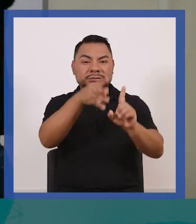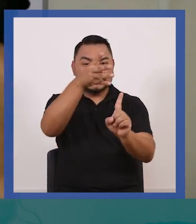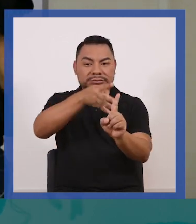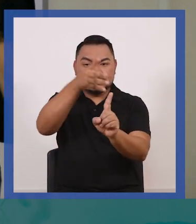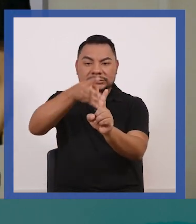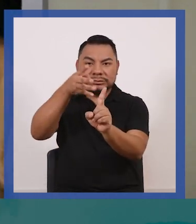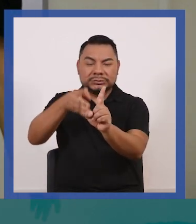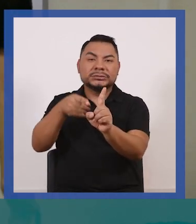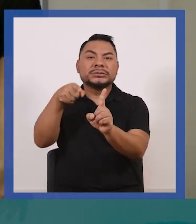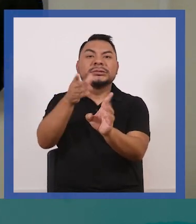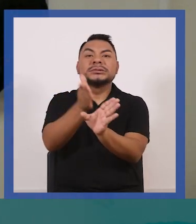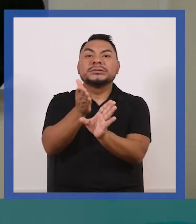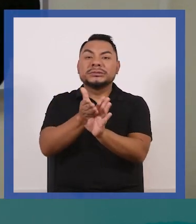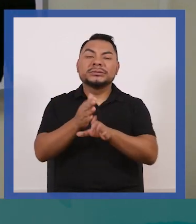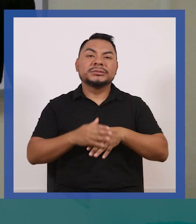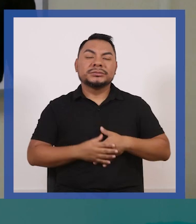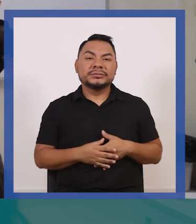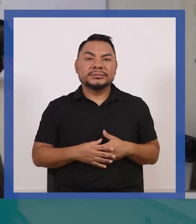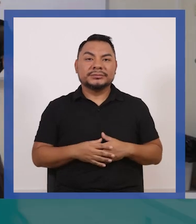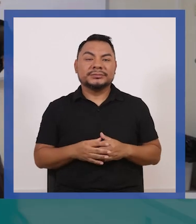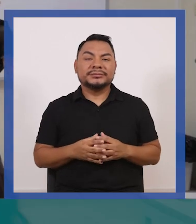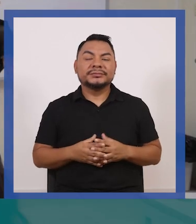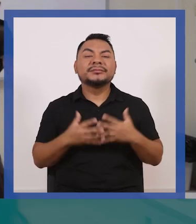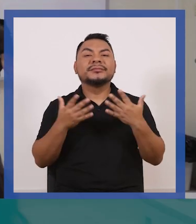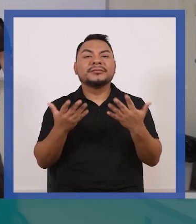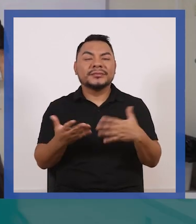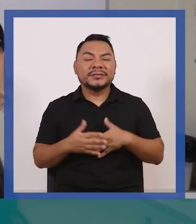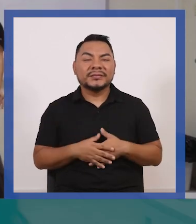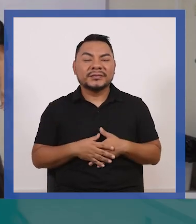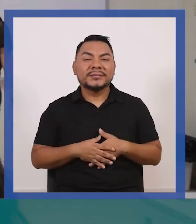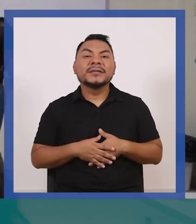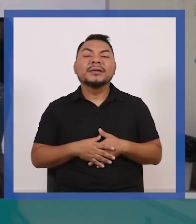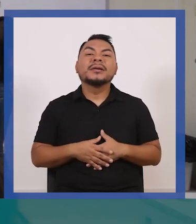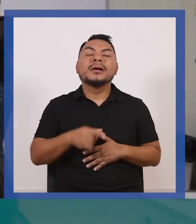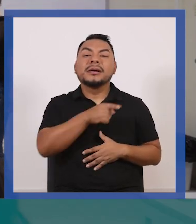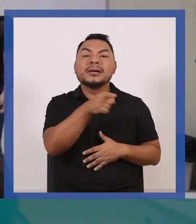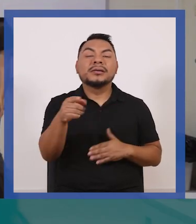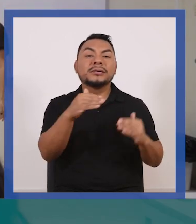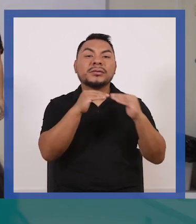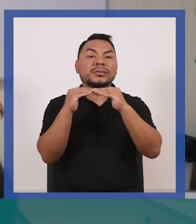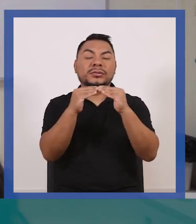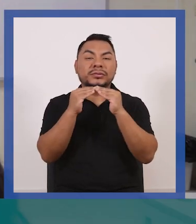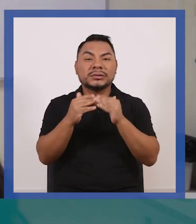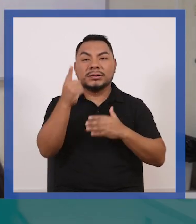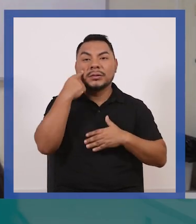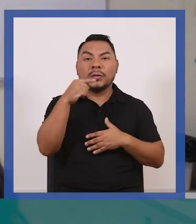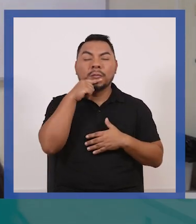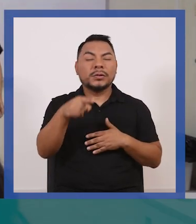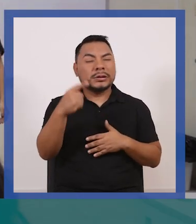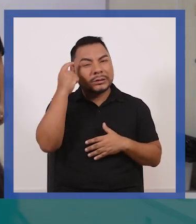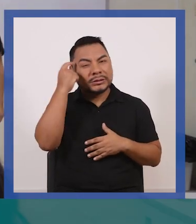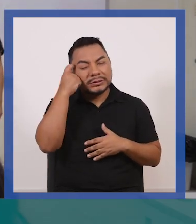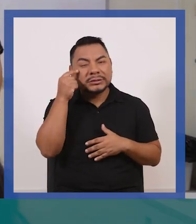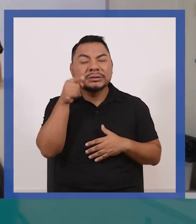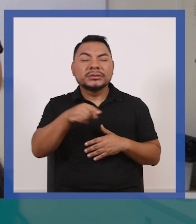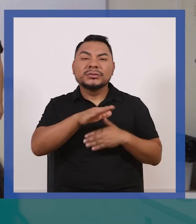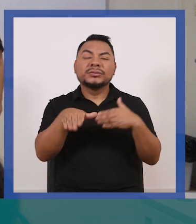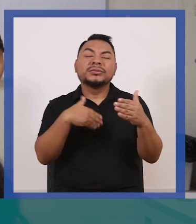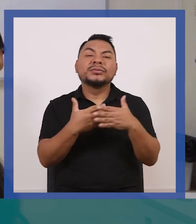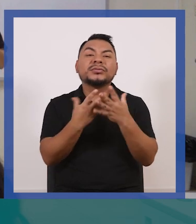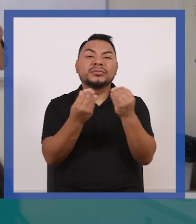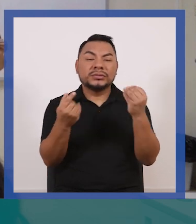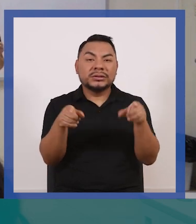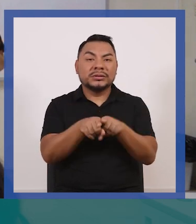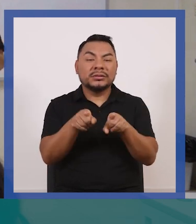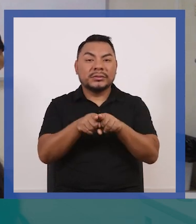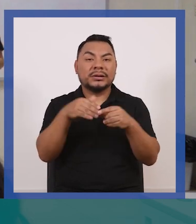hacemos varias pruebas psicológicas. Entonces, y la igualdad de género y la conciencia y todo eso que viene